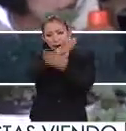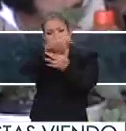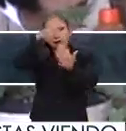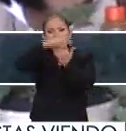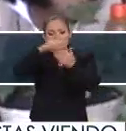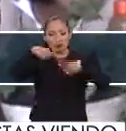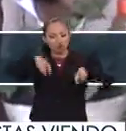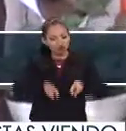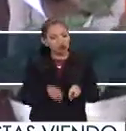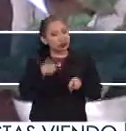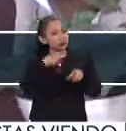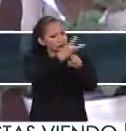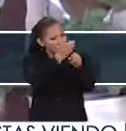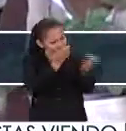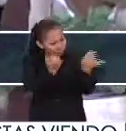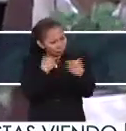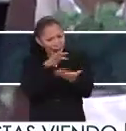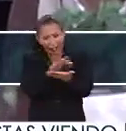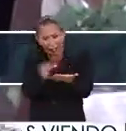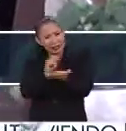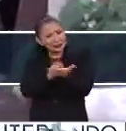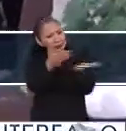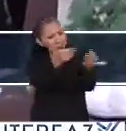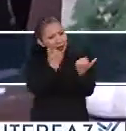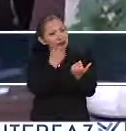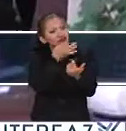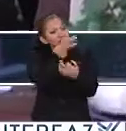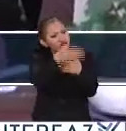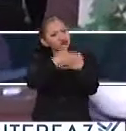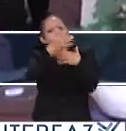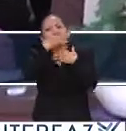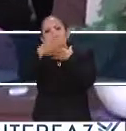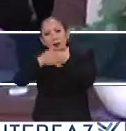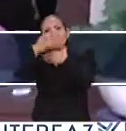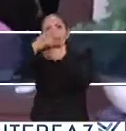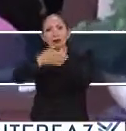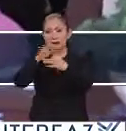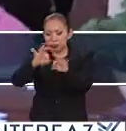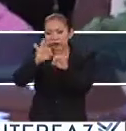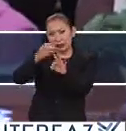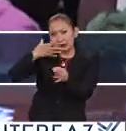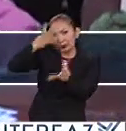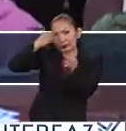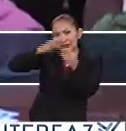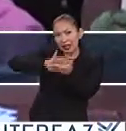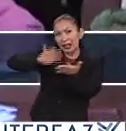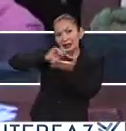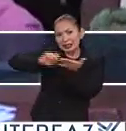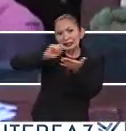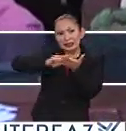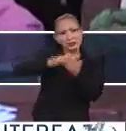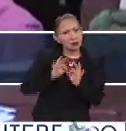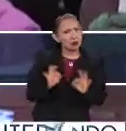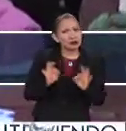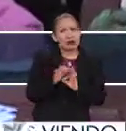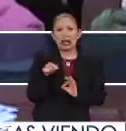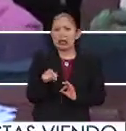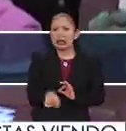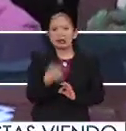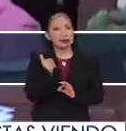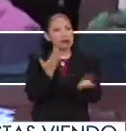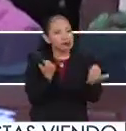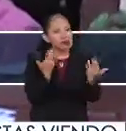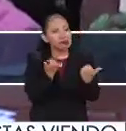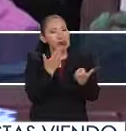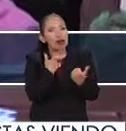esas mesas invitando a la población y sobre todo sensibilizando la importancia que tiene este proceso de alfabetización y ahí es donde